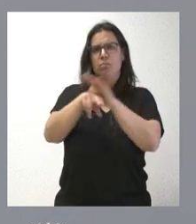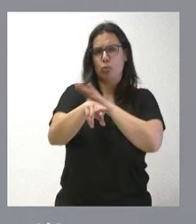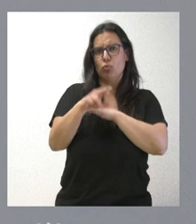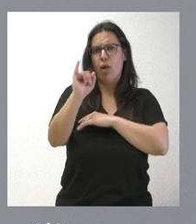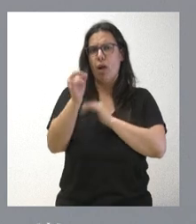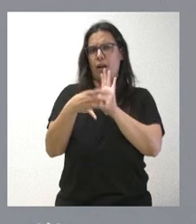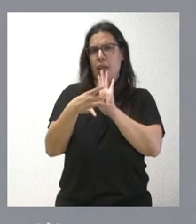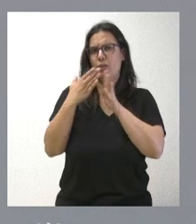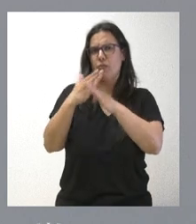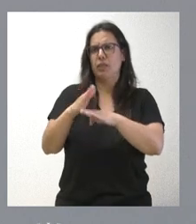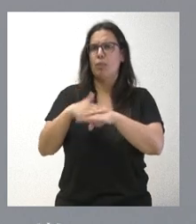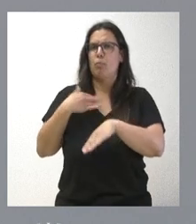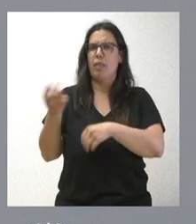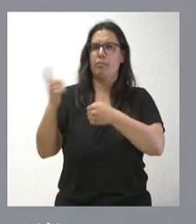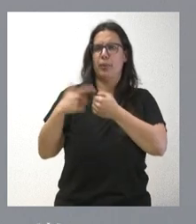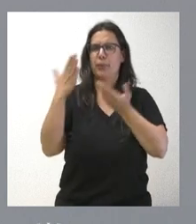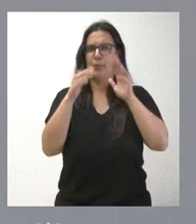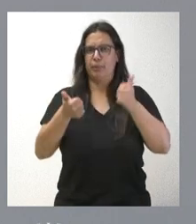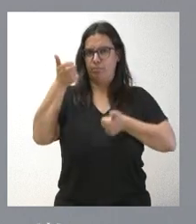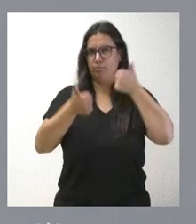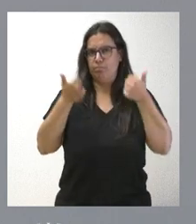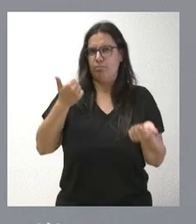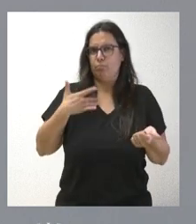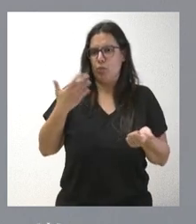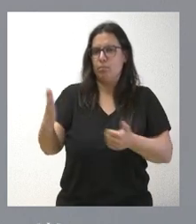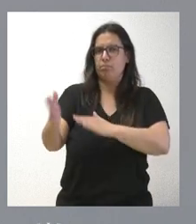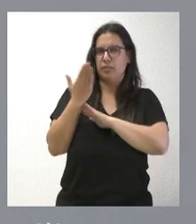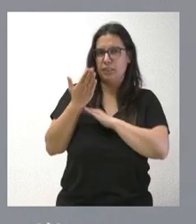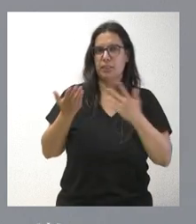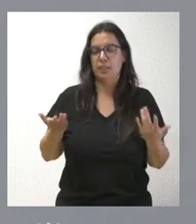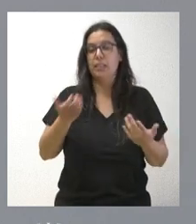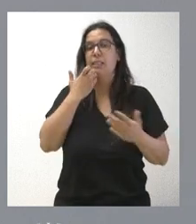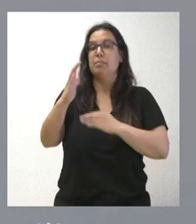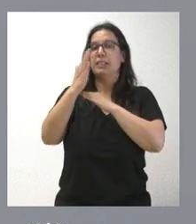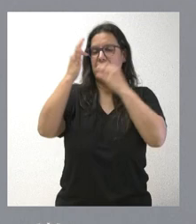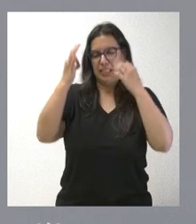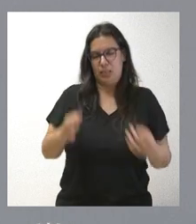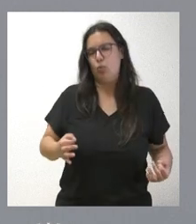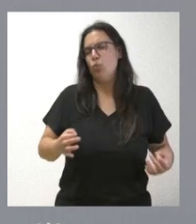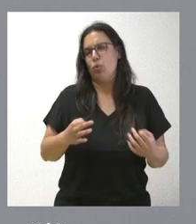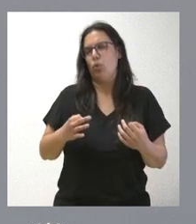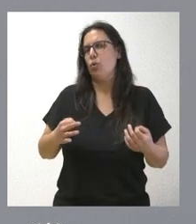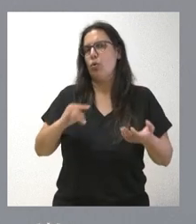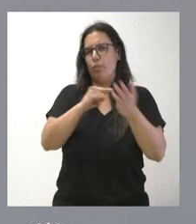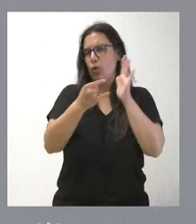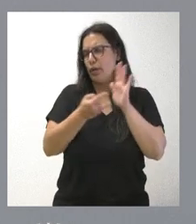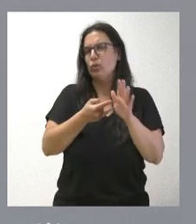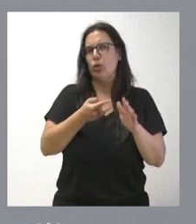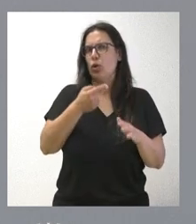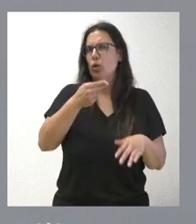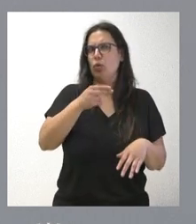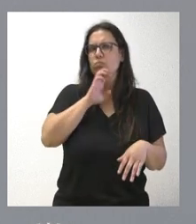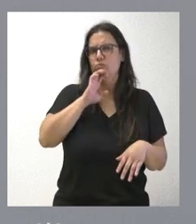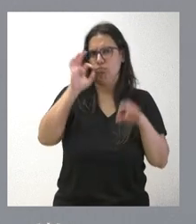suficiente para poder llevar a cabo algunas actuaciones que podrán presentarse y, si se presentan, seguro que presentan a su vez proyectos muy interesantes